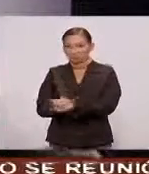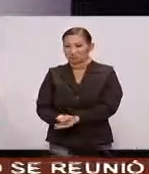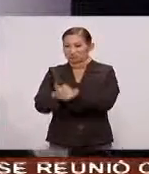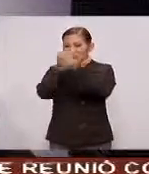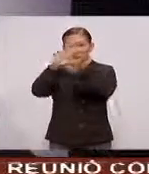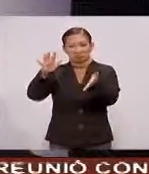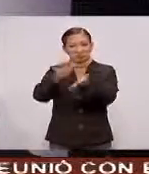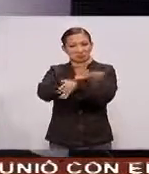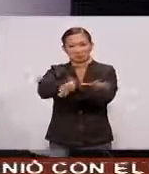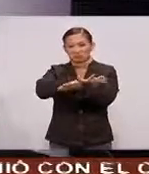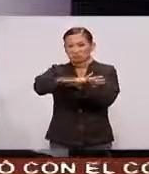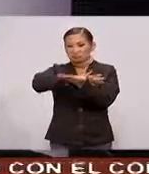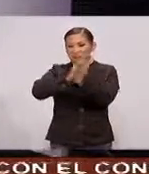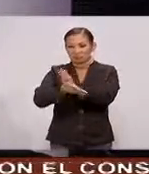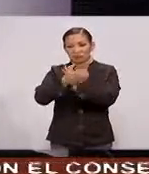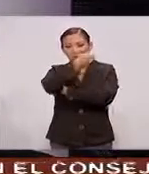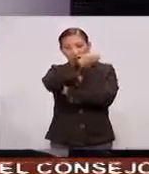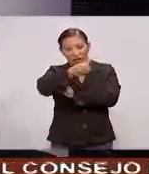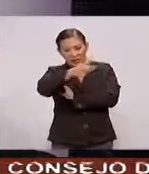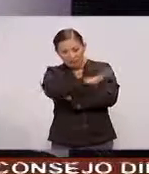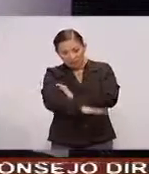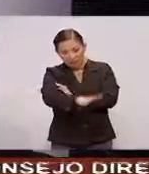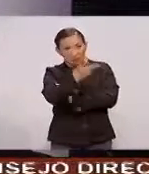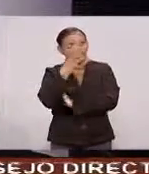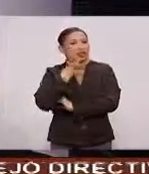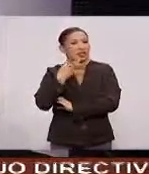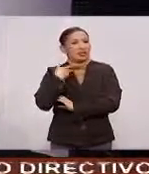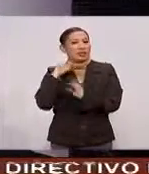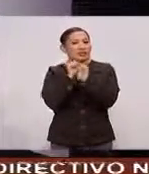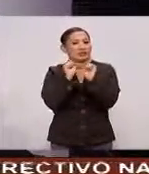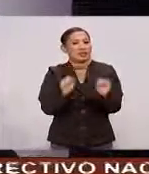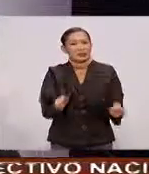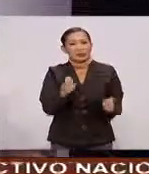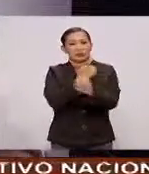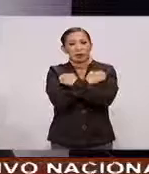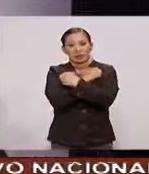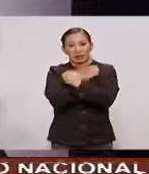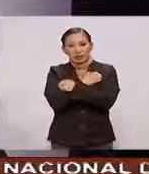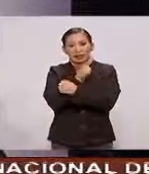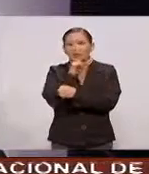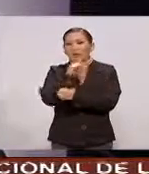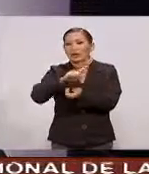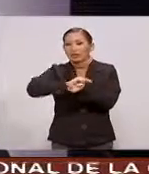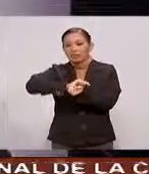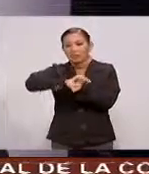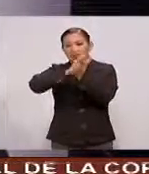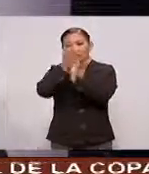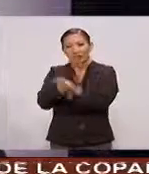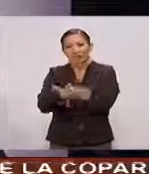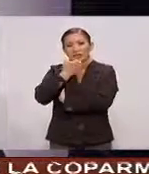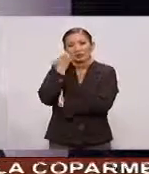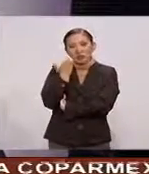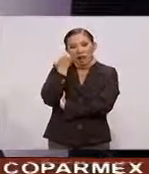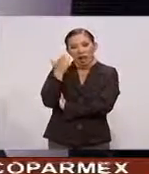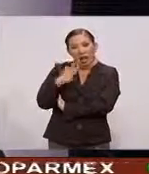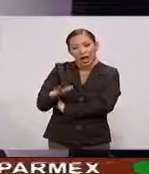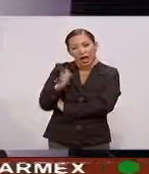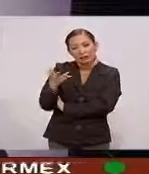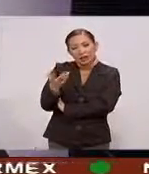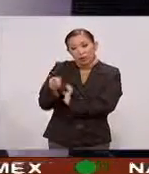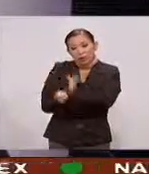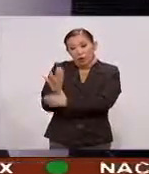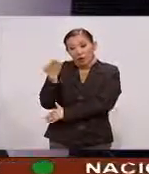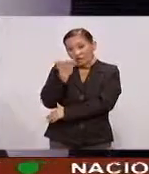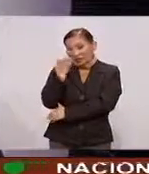La organización política Del sistema educativo Que transforma A la escuela Creando una nueva